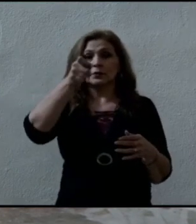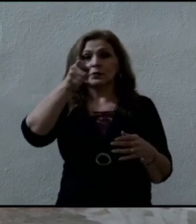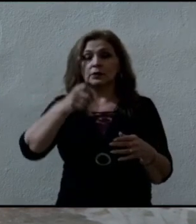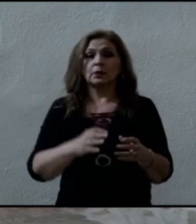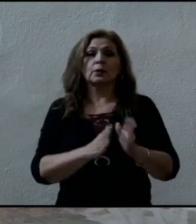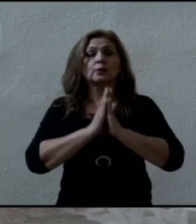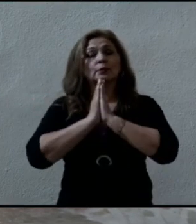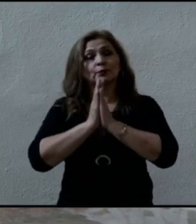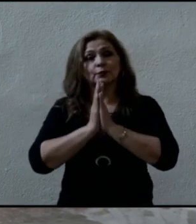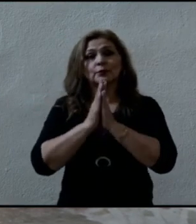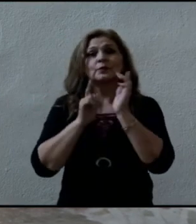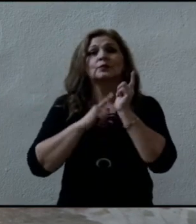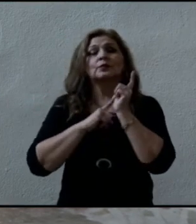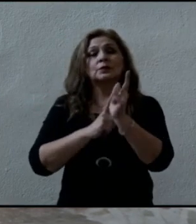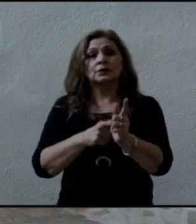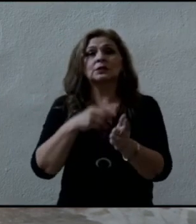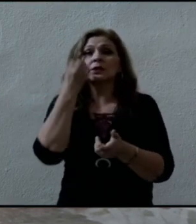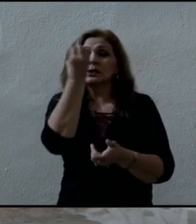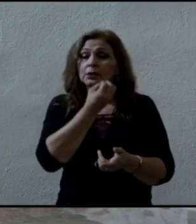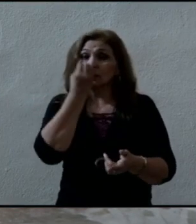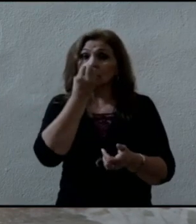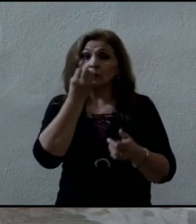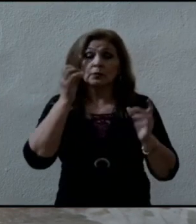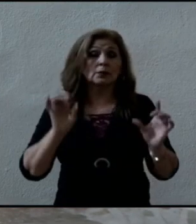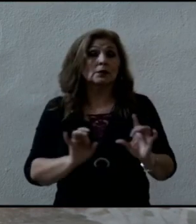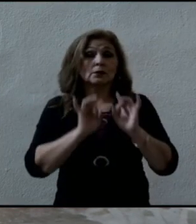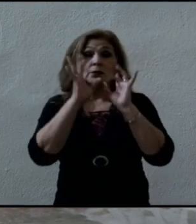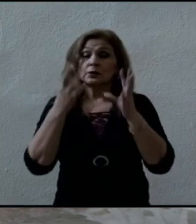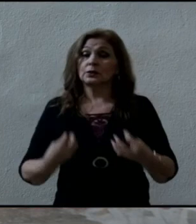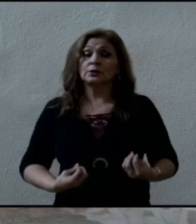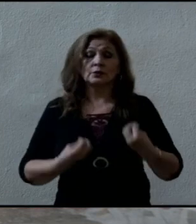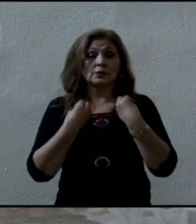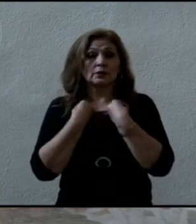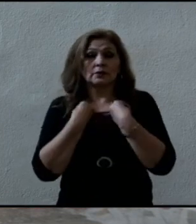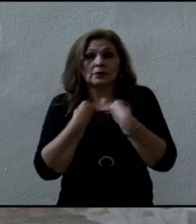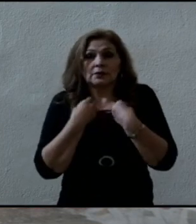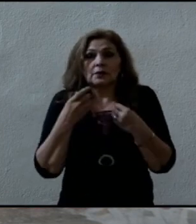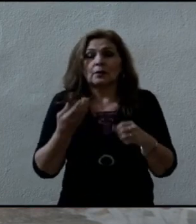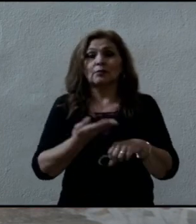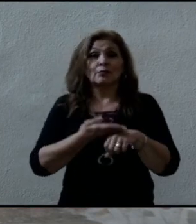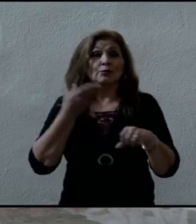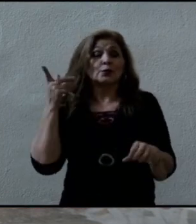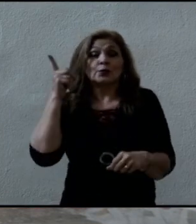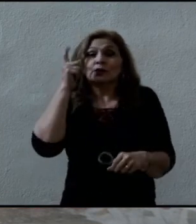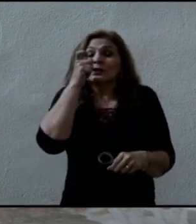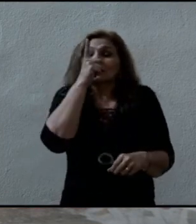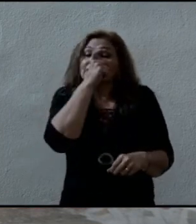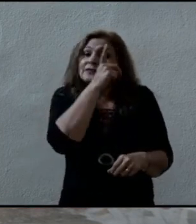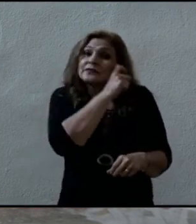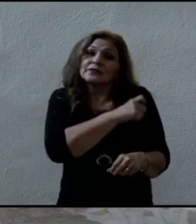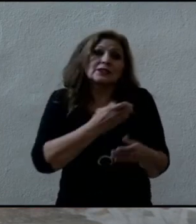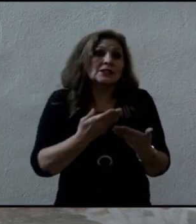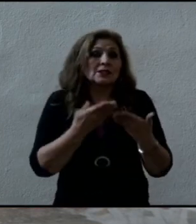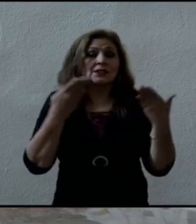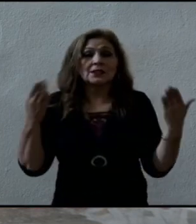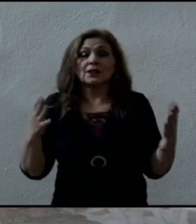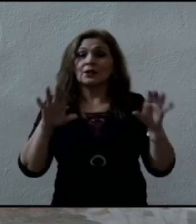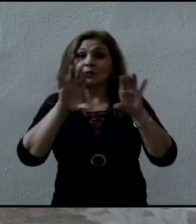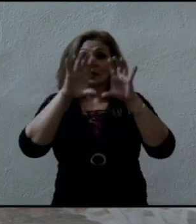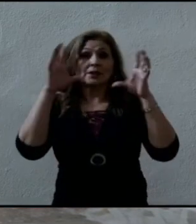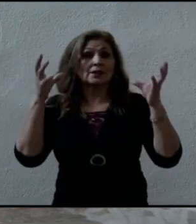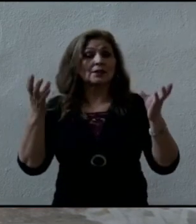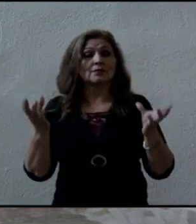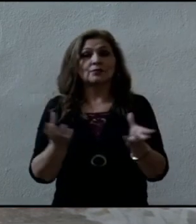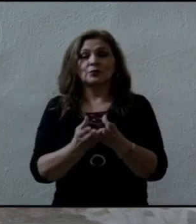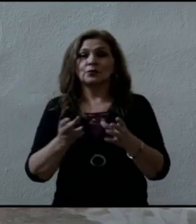rezar, porque la situación es muy complicada y se va a complicar más en el mundo y